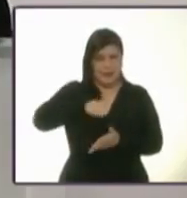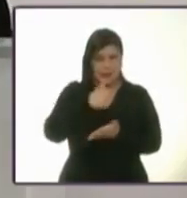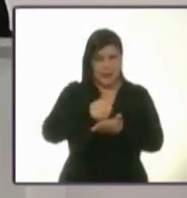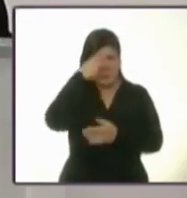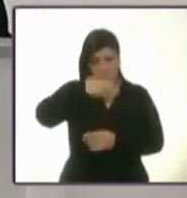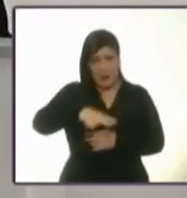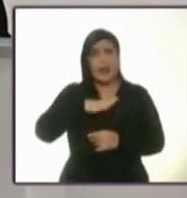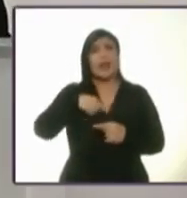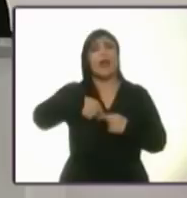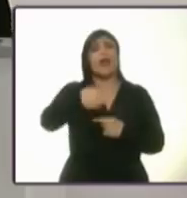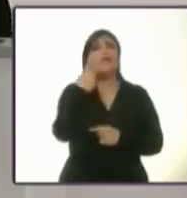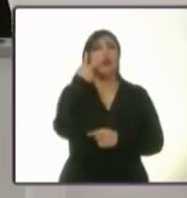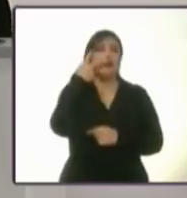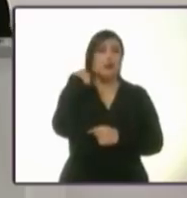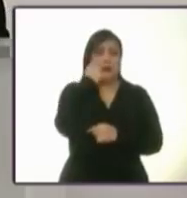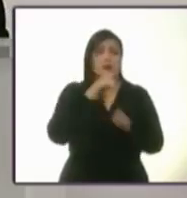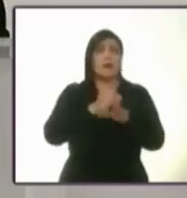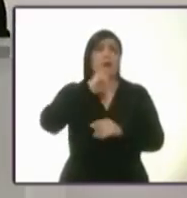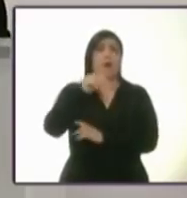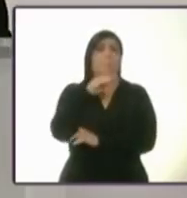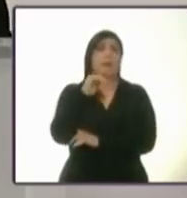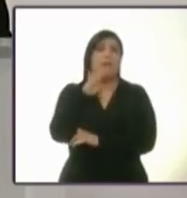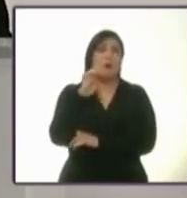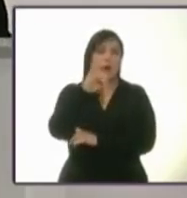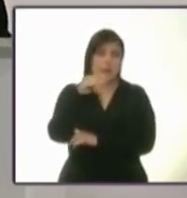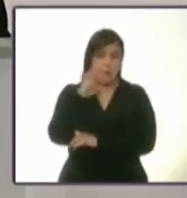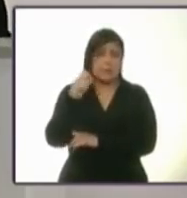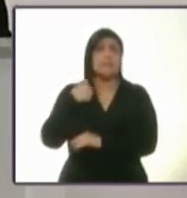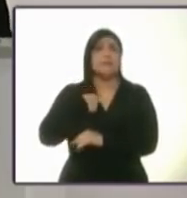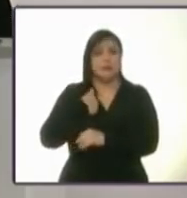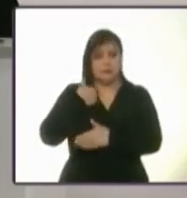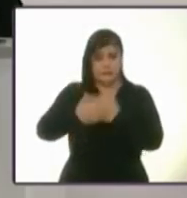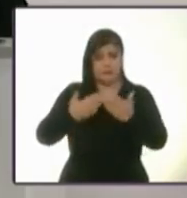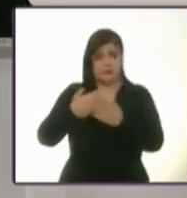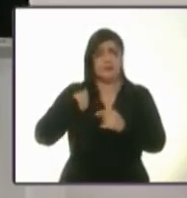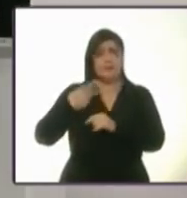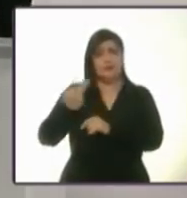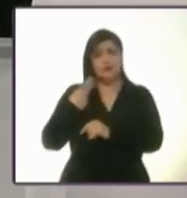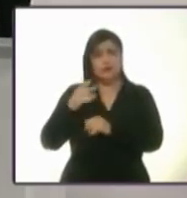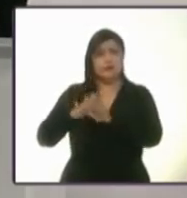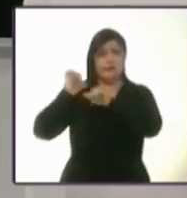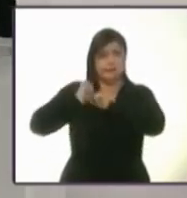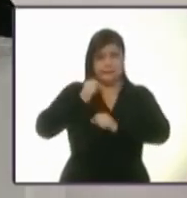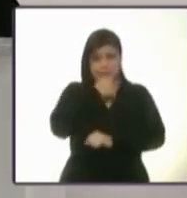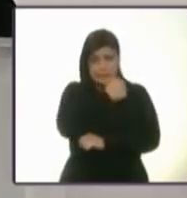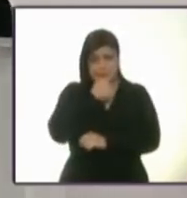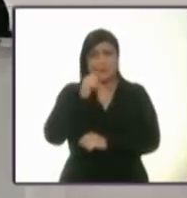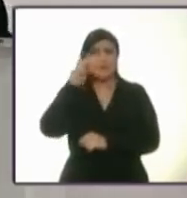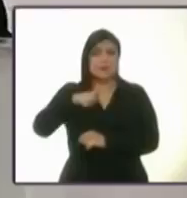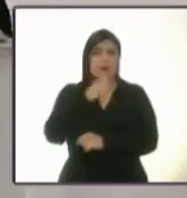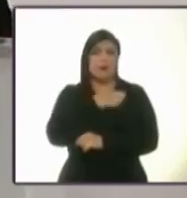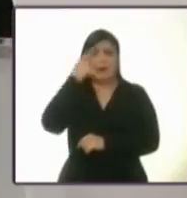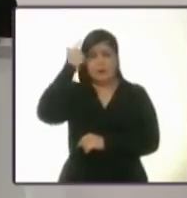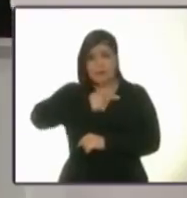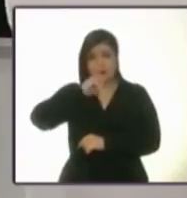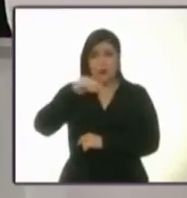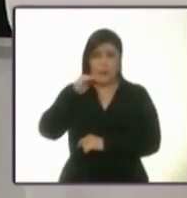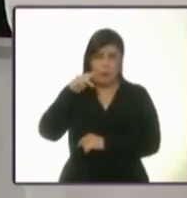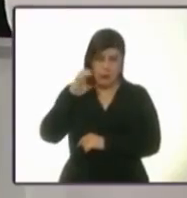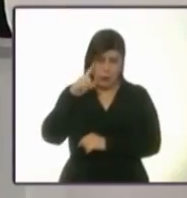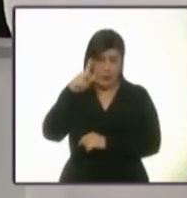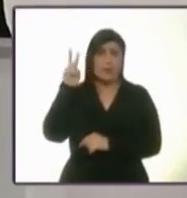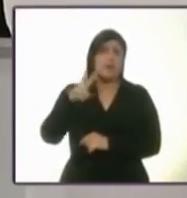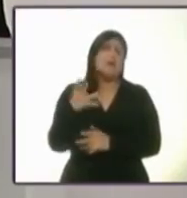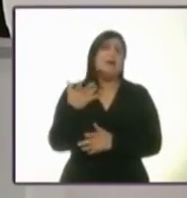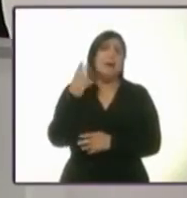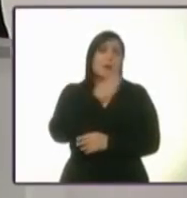dos horas, Juan Manuel Jiménez y una servidora estaremos moderando este encuentro. Buenas noches, Juanma. Muy buenas noches, Elisa. Buenas noches a